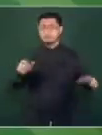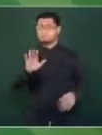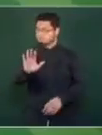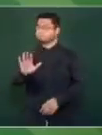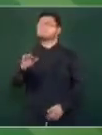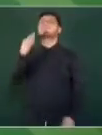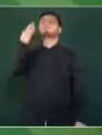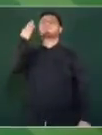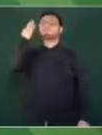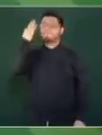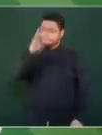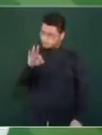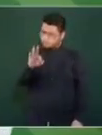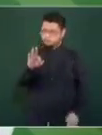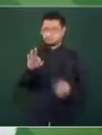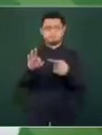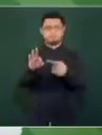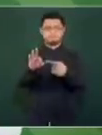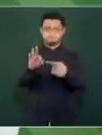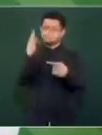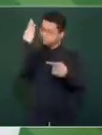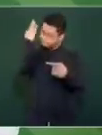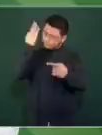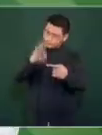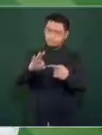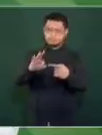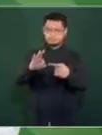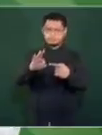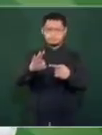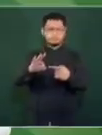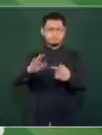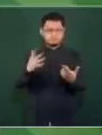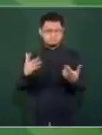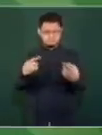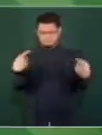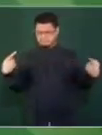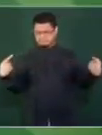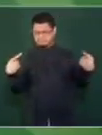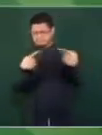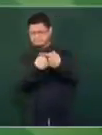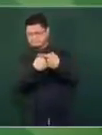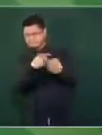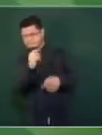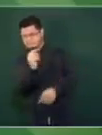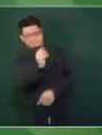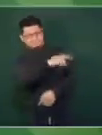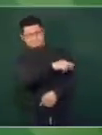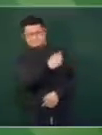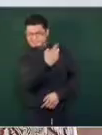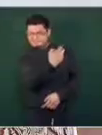falso y no suena lógico, suena metálico.